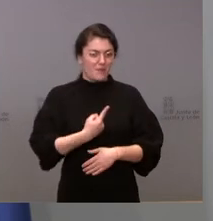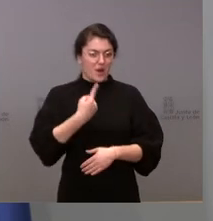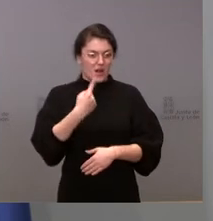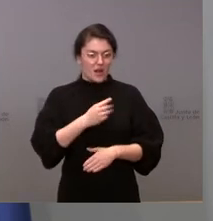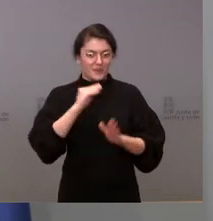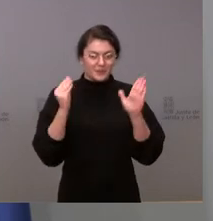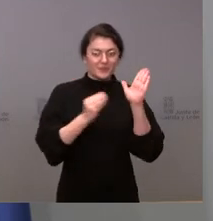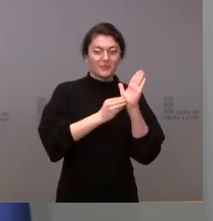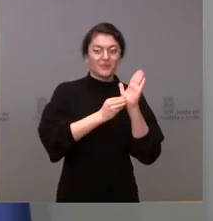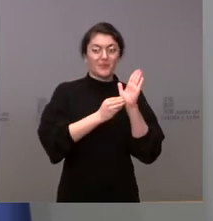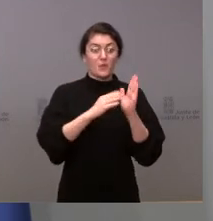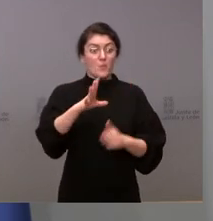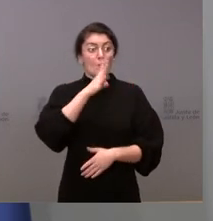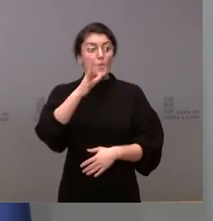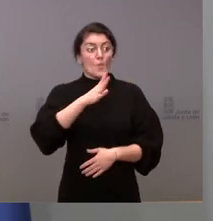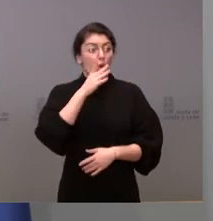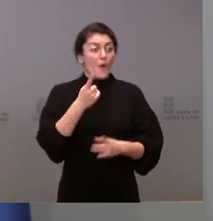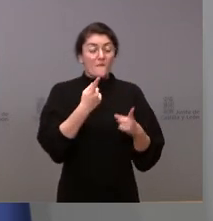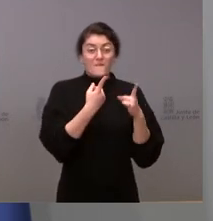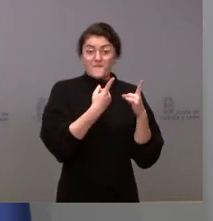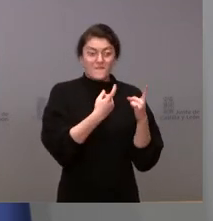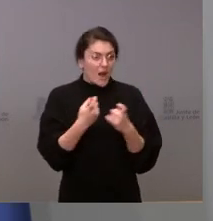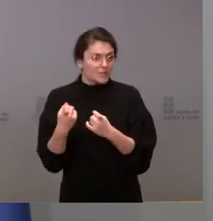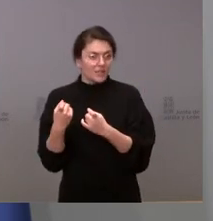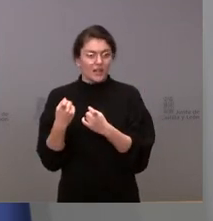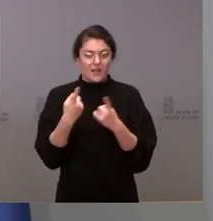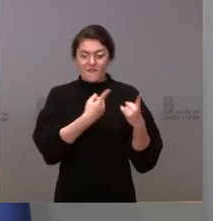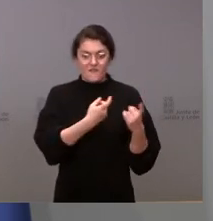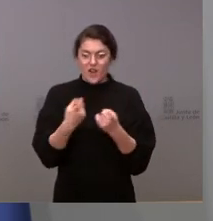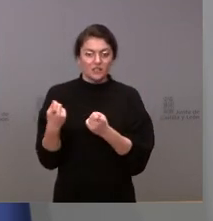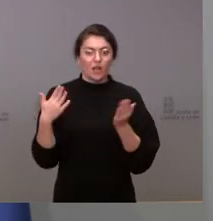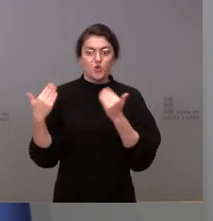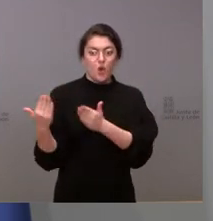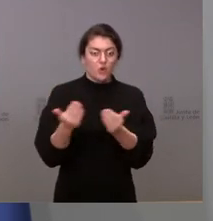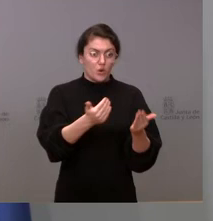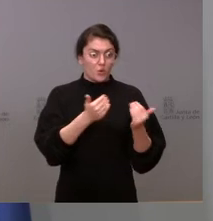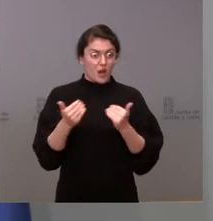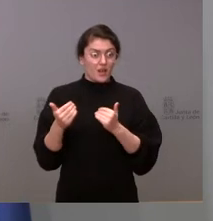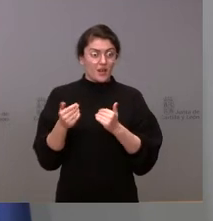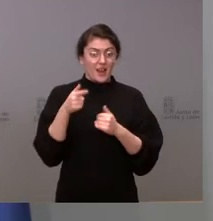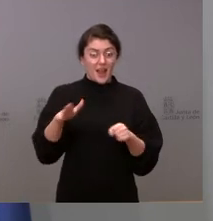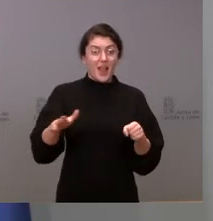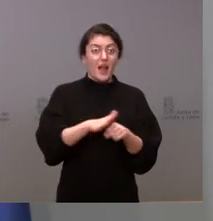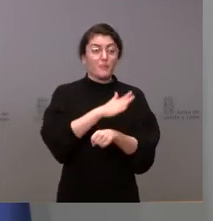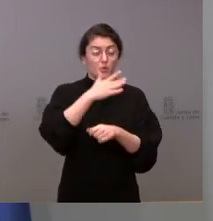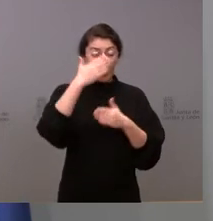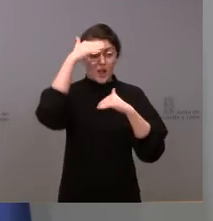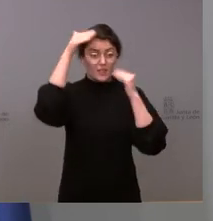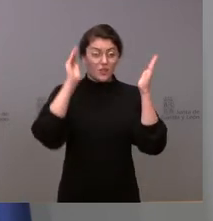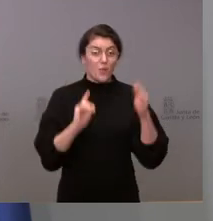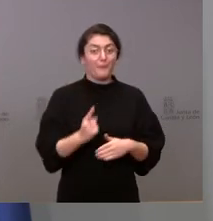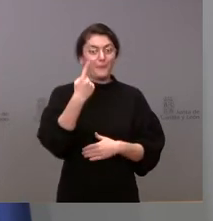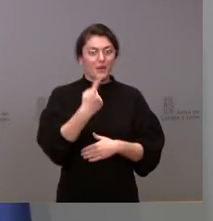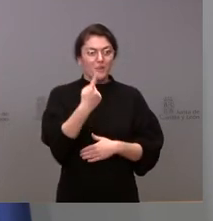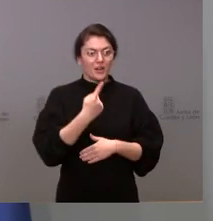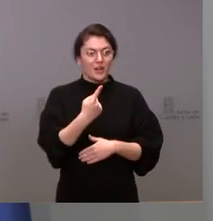escasez y limitación y la falta de disponibilidad de profesionales en el ámbito de atención primaria que hoy sufrimos